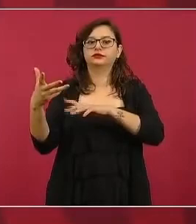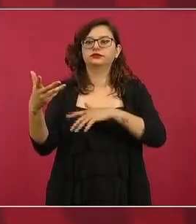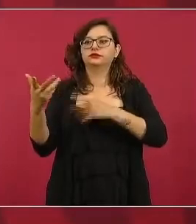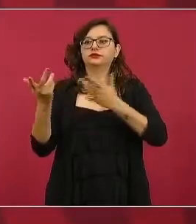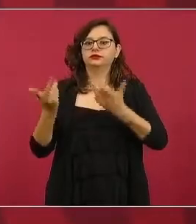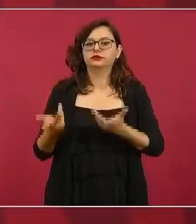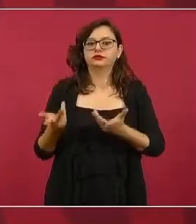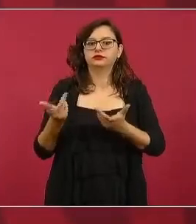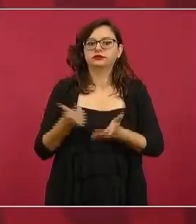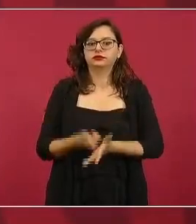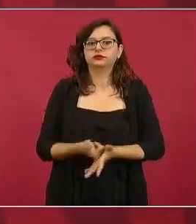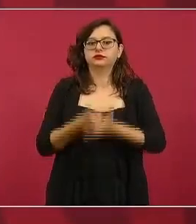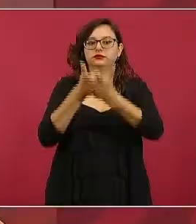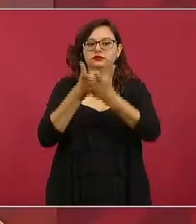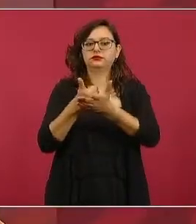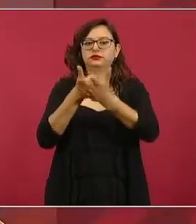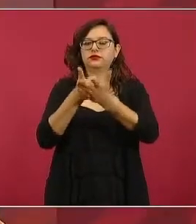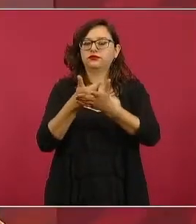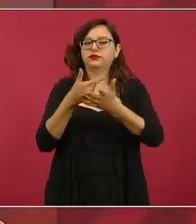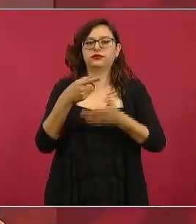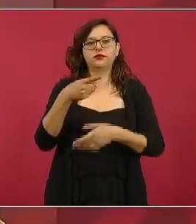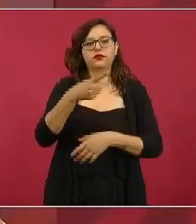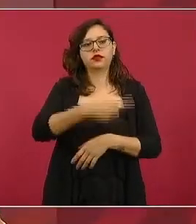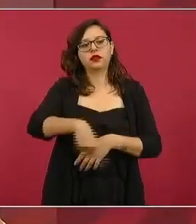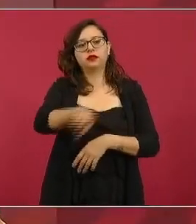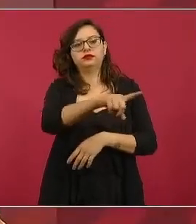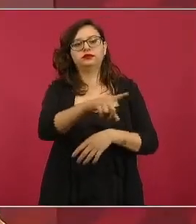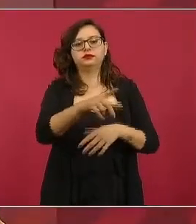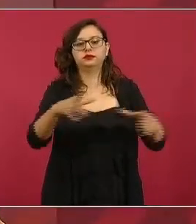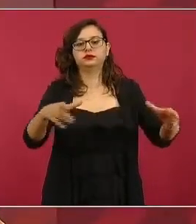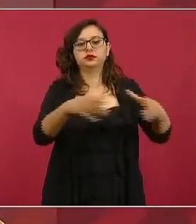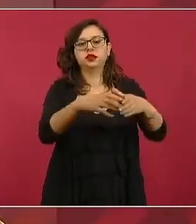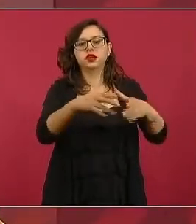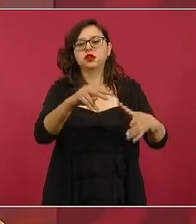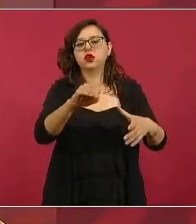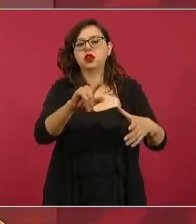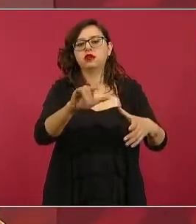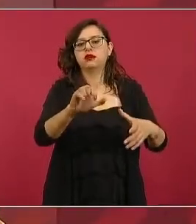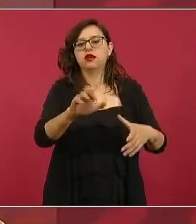adversarios apostar a la violencia no